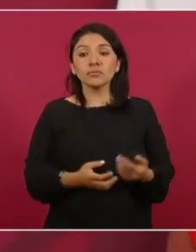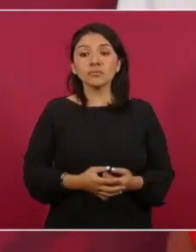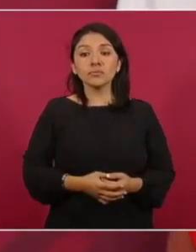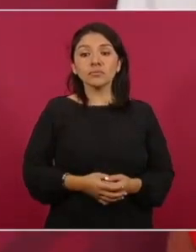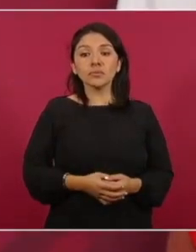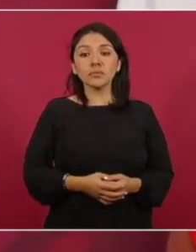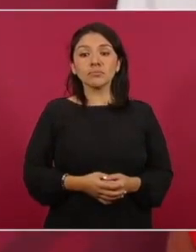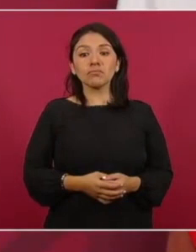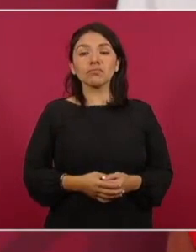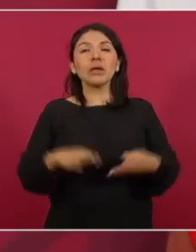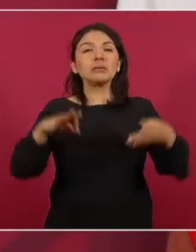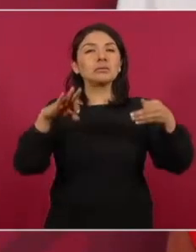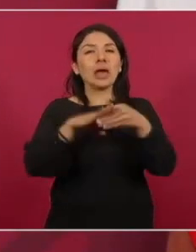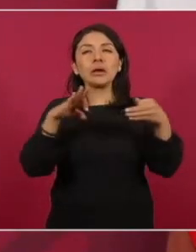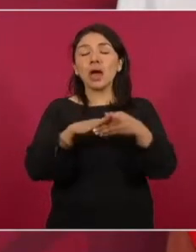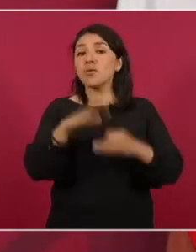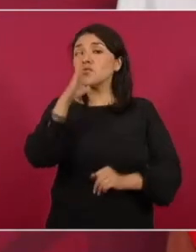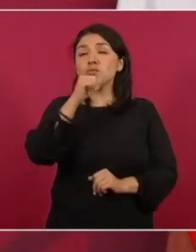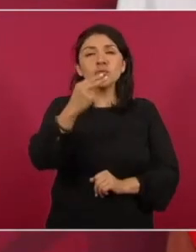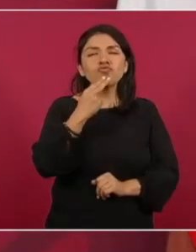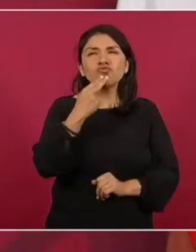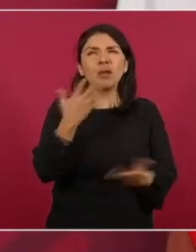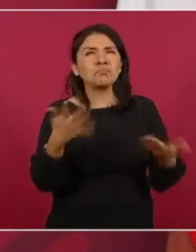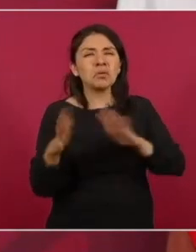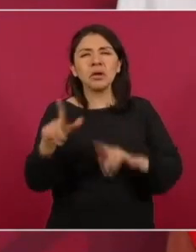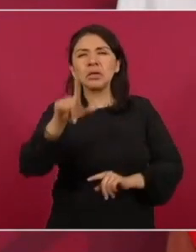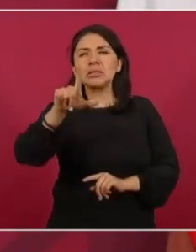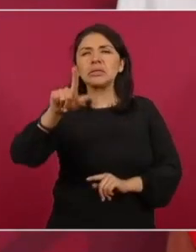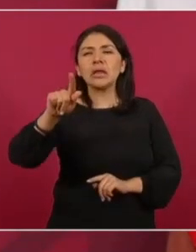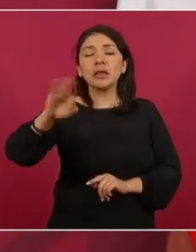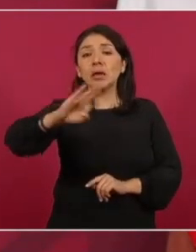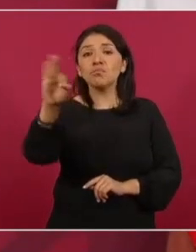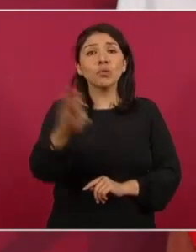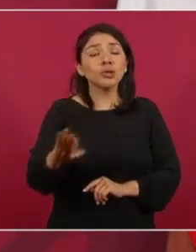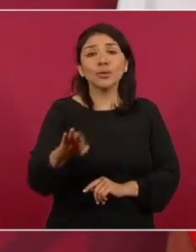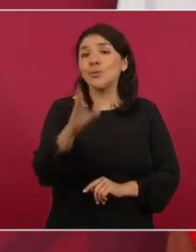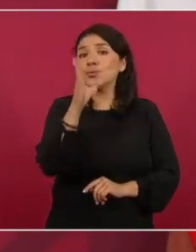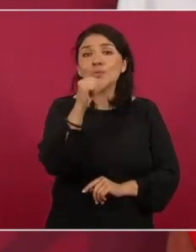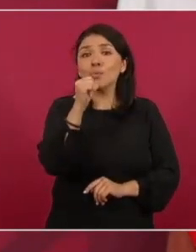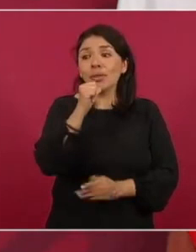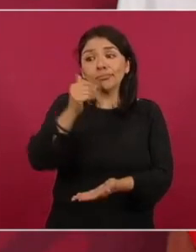alrededor del 70 por ciento, no podían